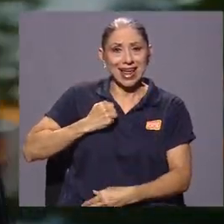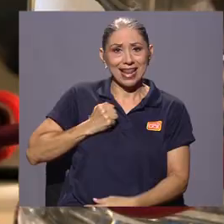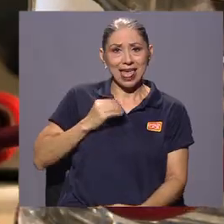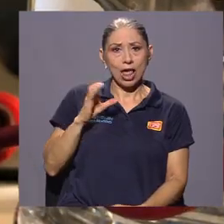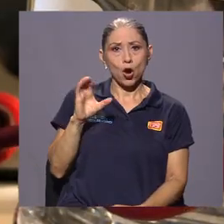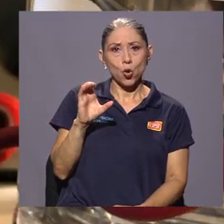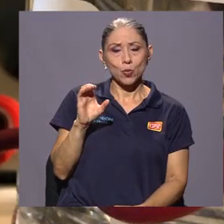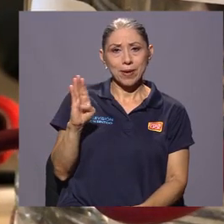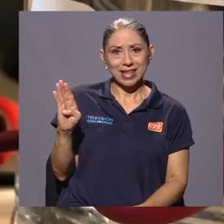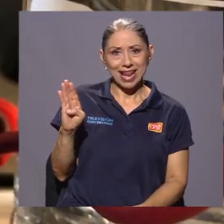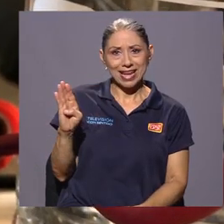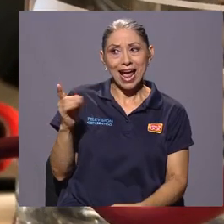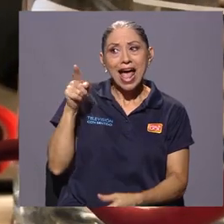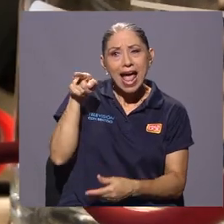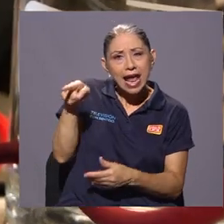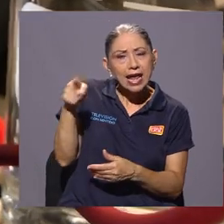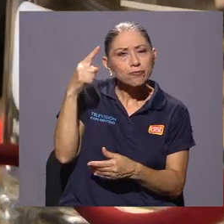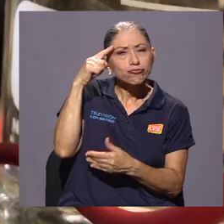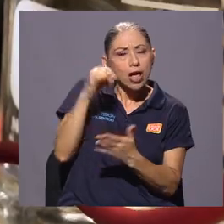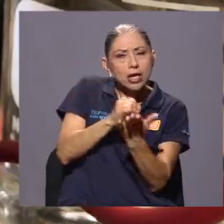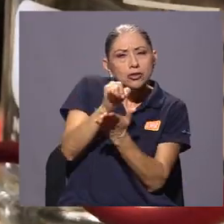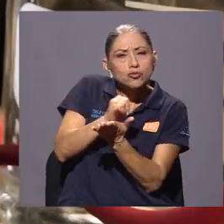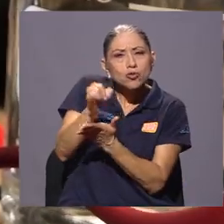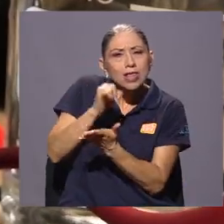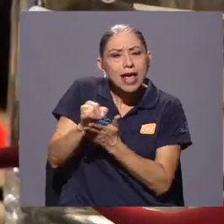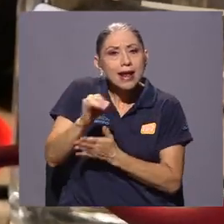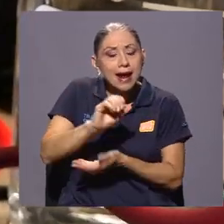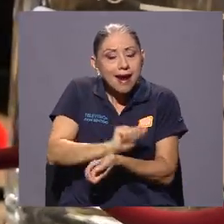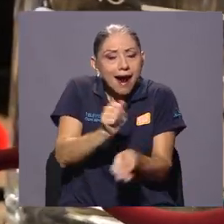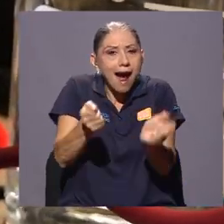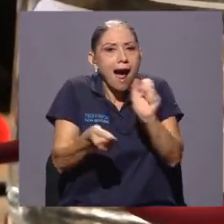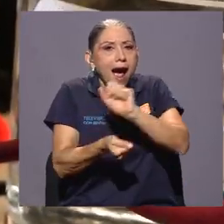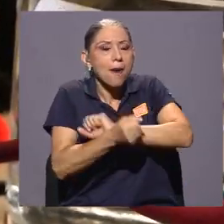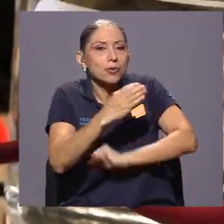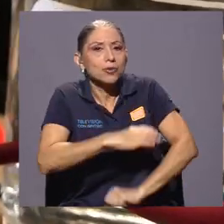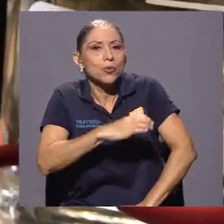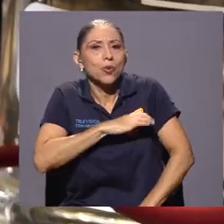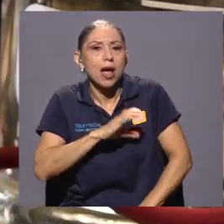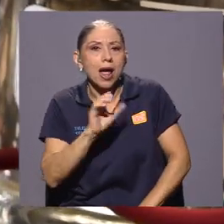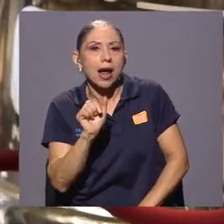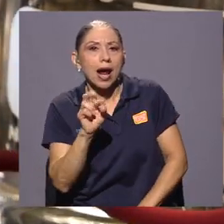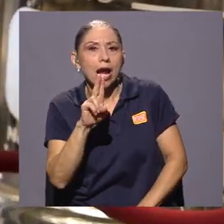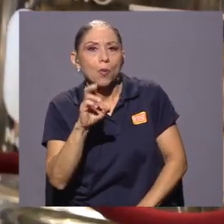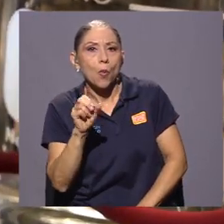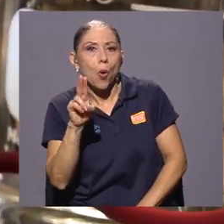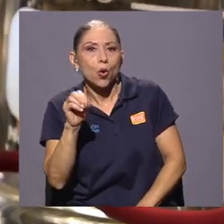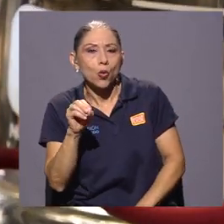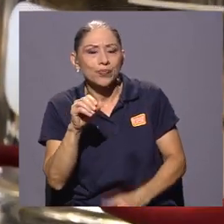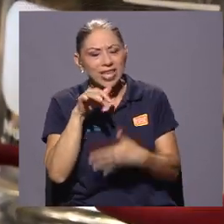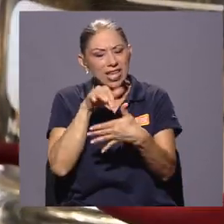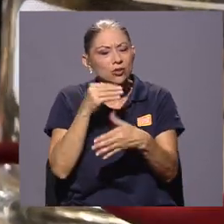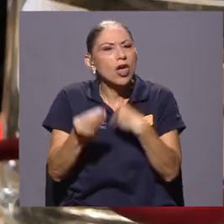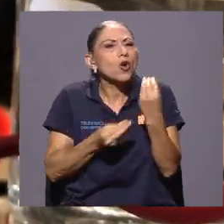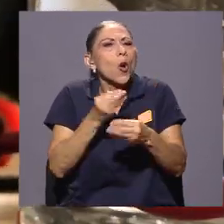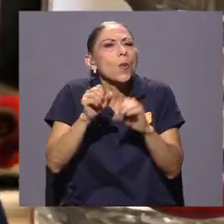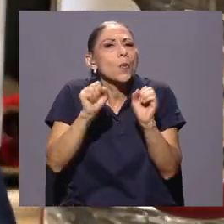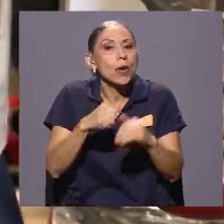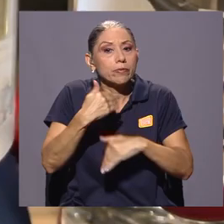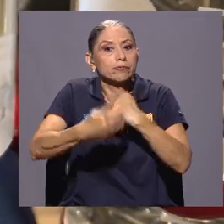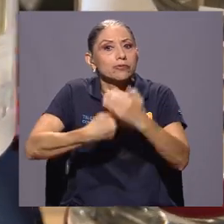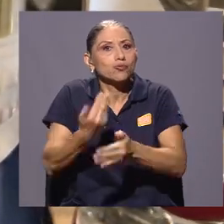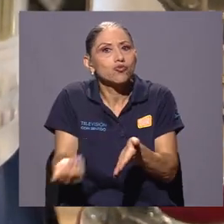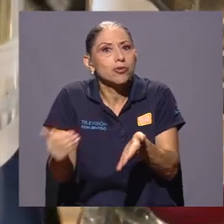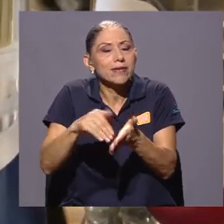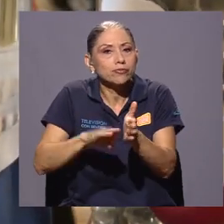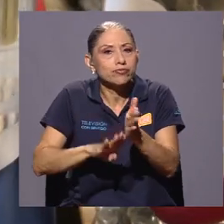Canadá a estudiar los cambios que ocurren en las distintas propiedades del carbono durante su vida útil y explorar la aplicación de protocolos regenerativos para